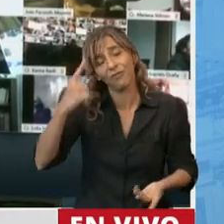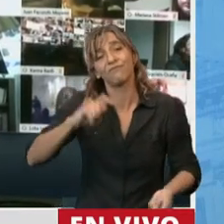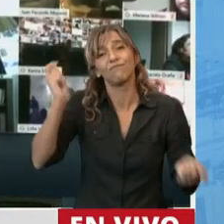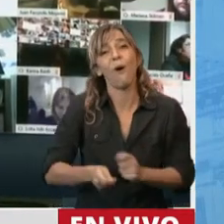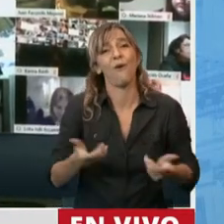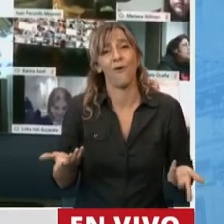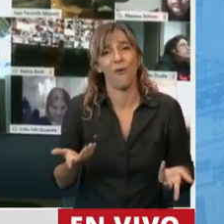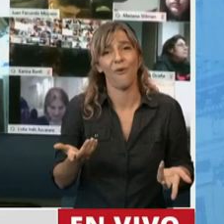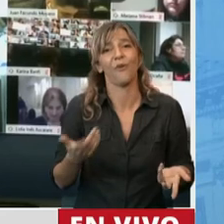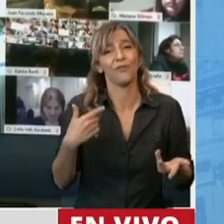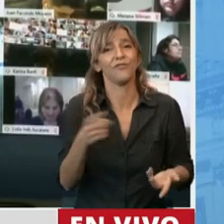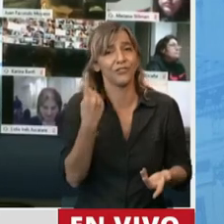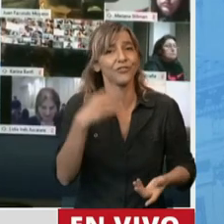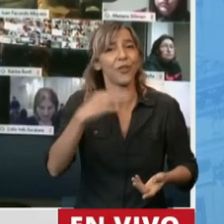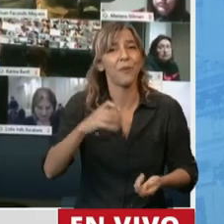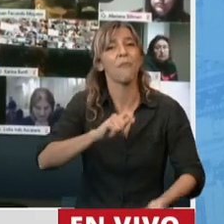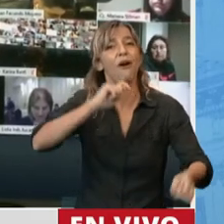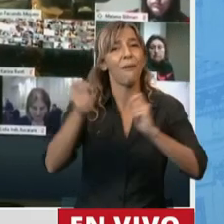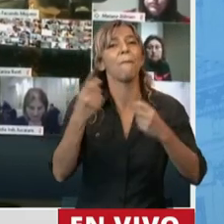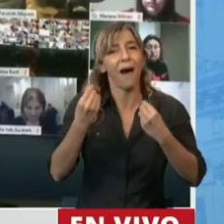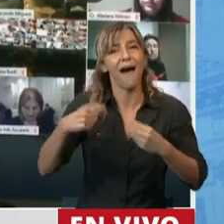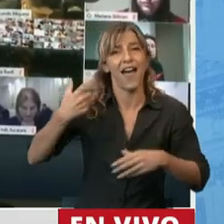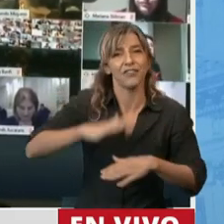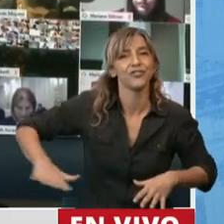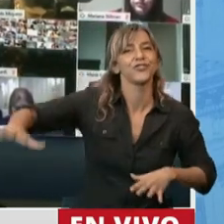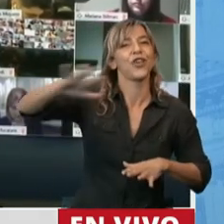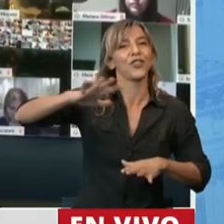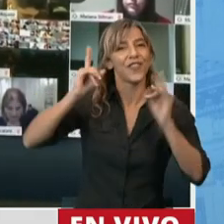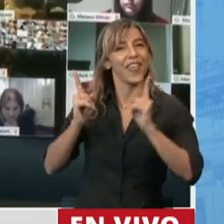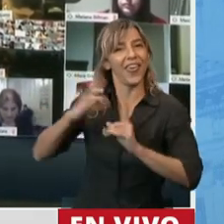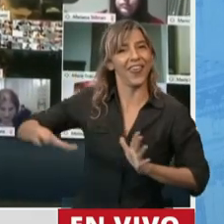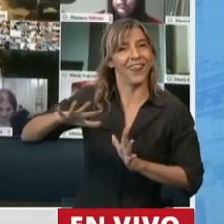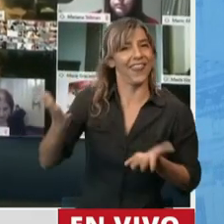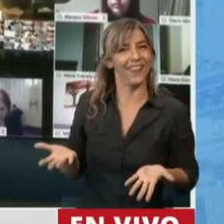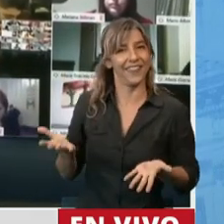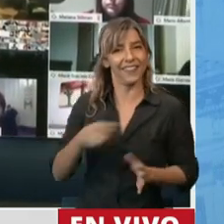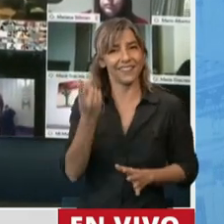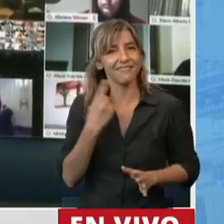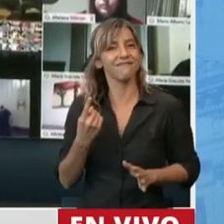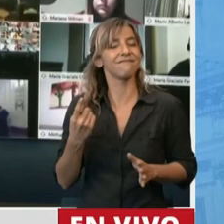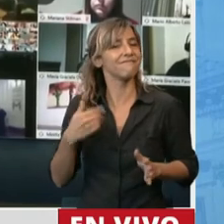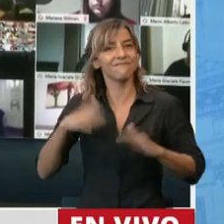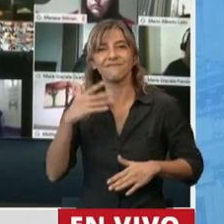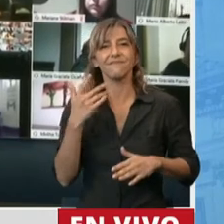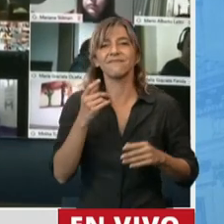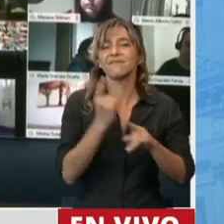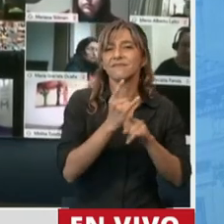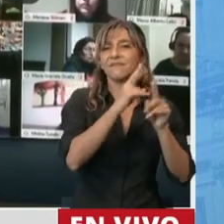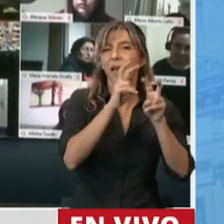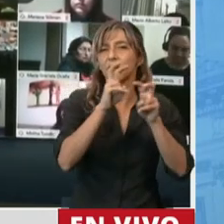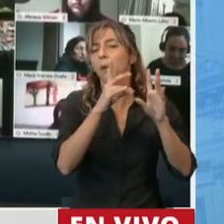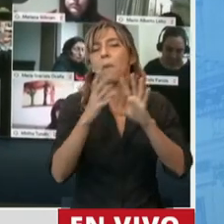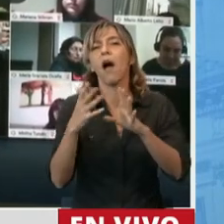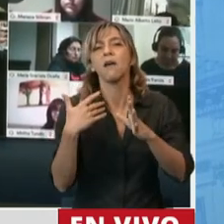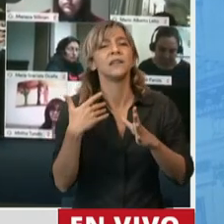que hacerles saber que esto existe. A la sociedad argentina, en cada tema que se trata, este grupo de empresarios